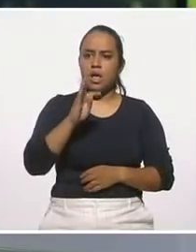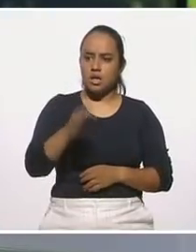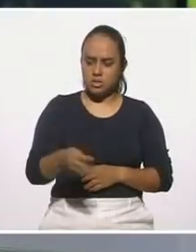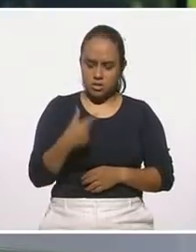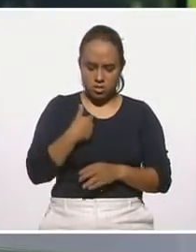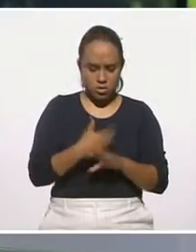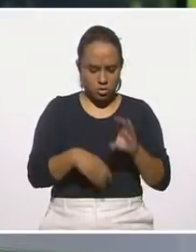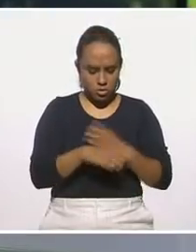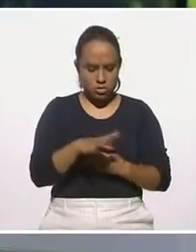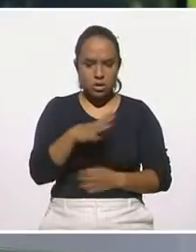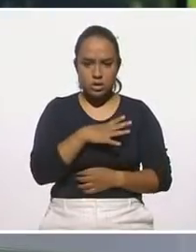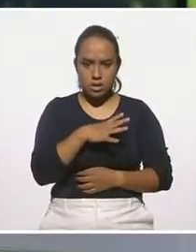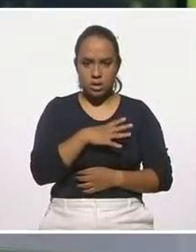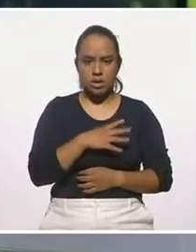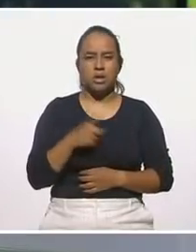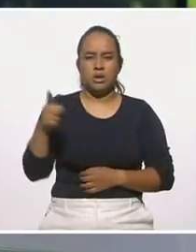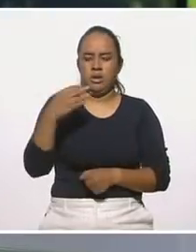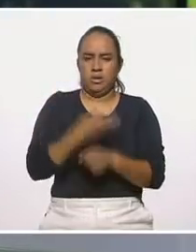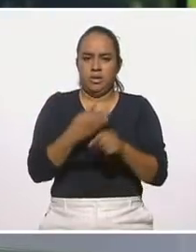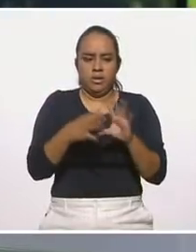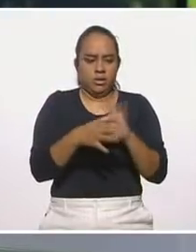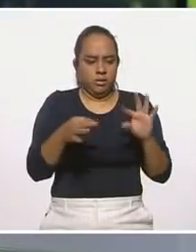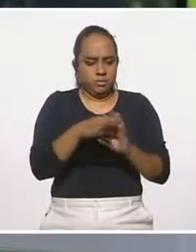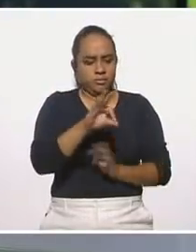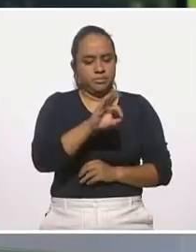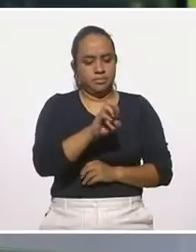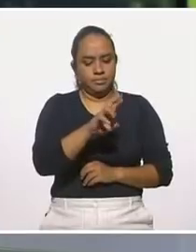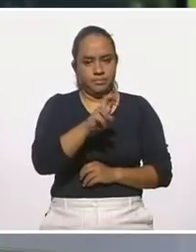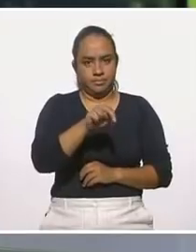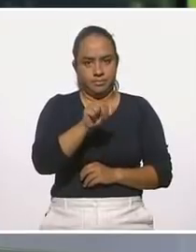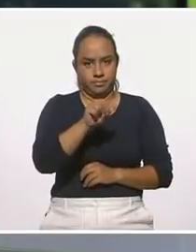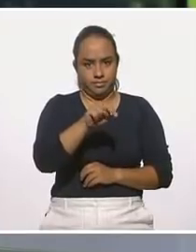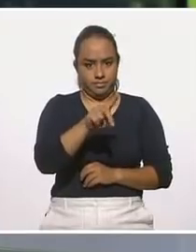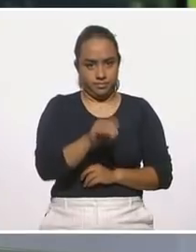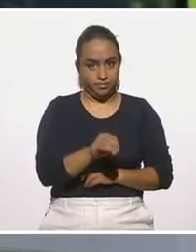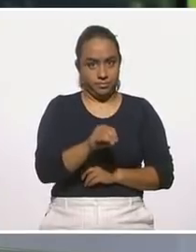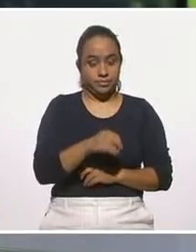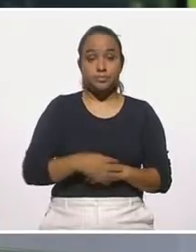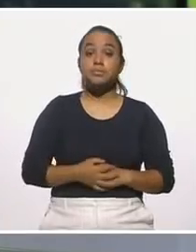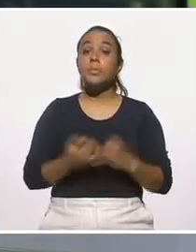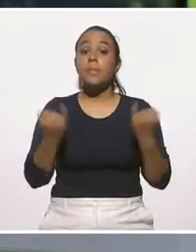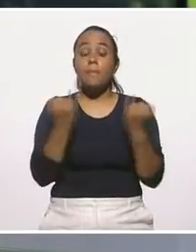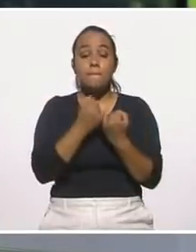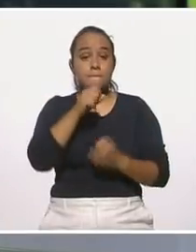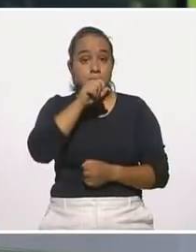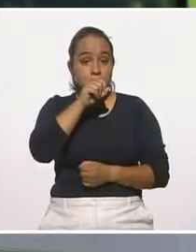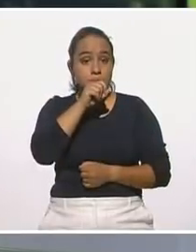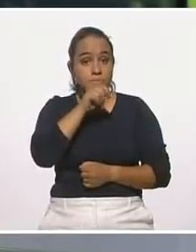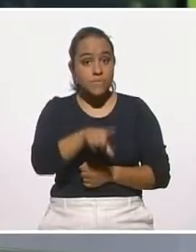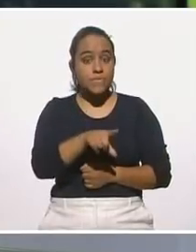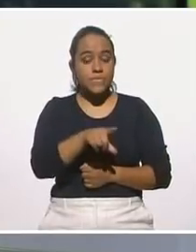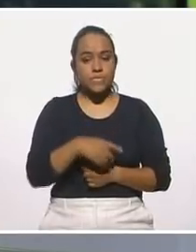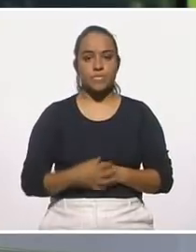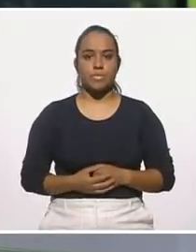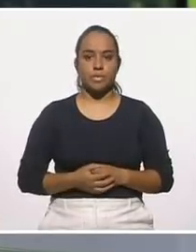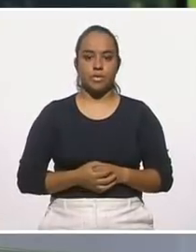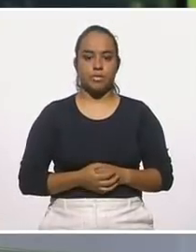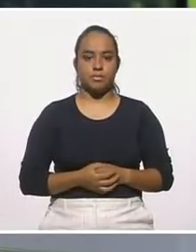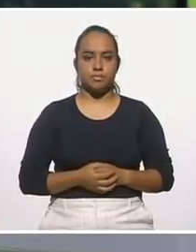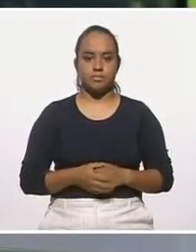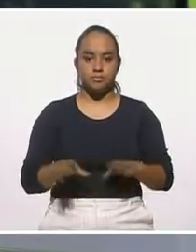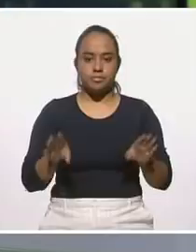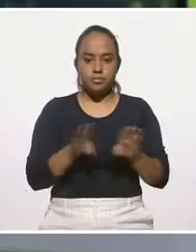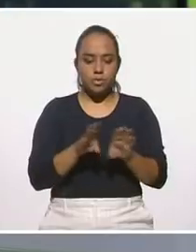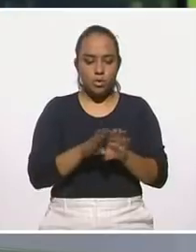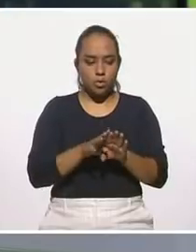tiene, un poquito el modelo que nos mostró ahorita Fernando, este, y también, esta parte de la